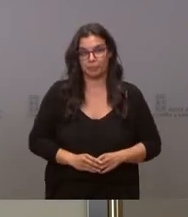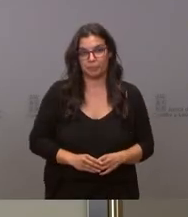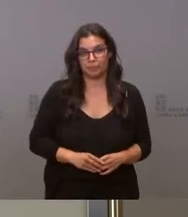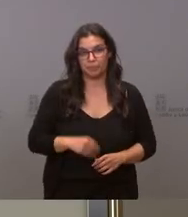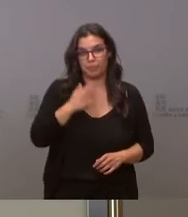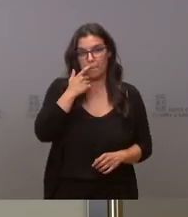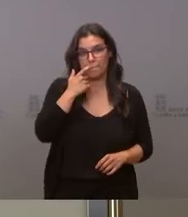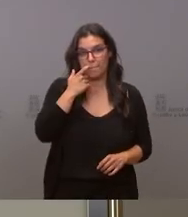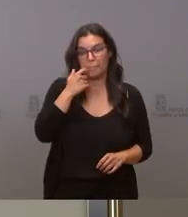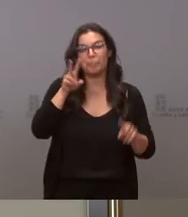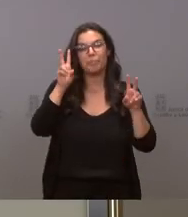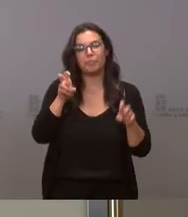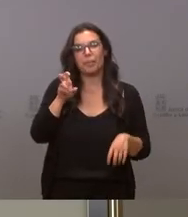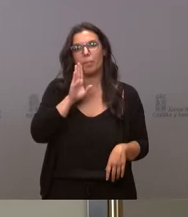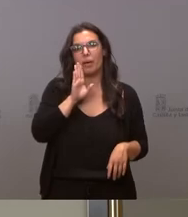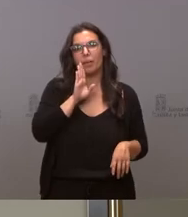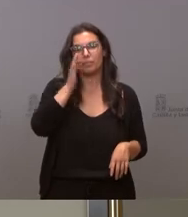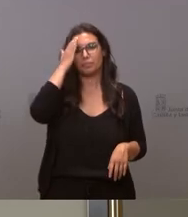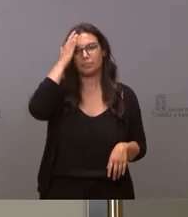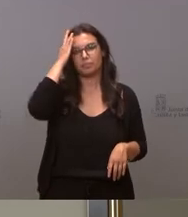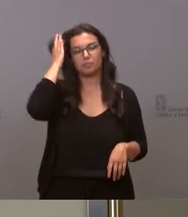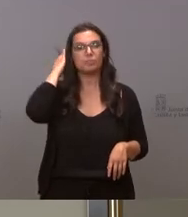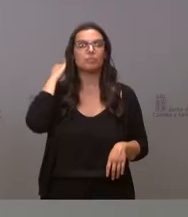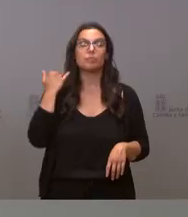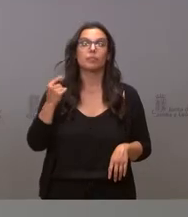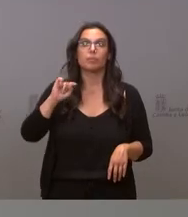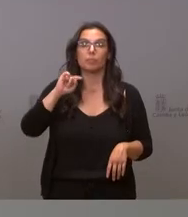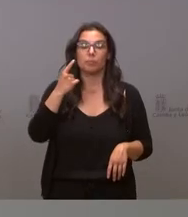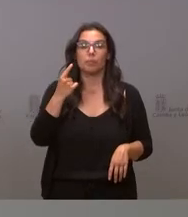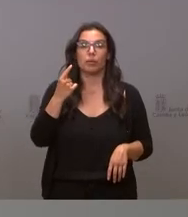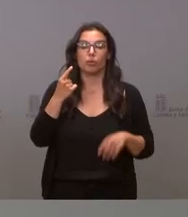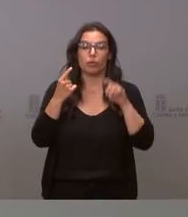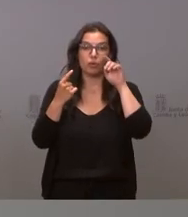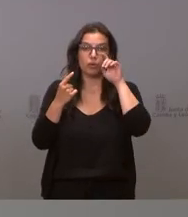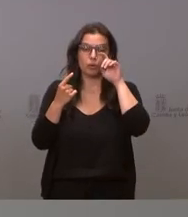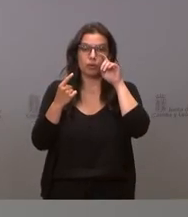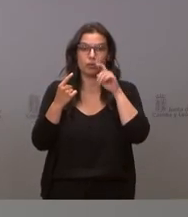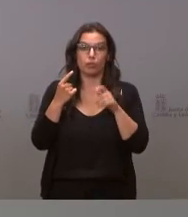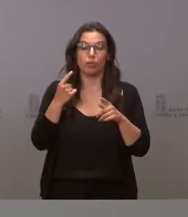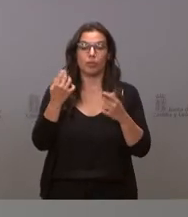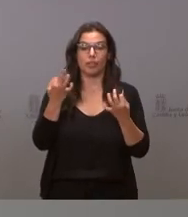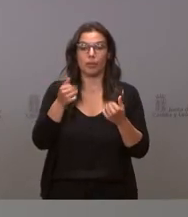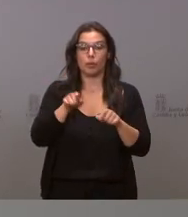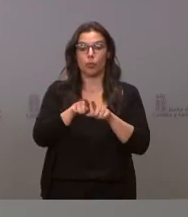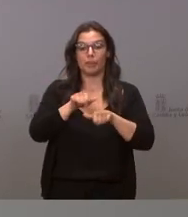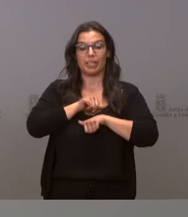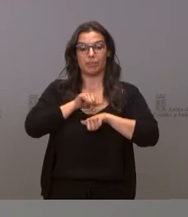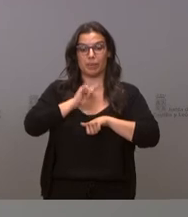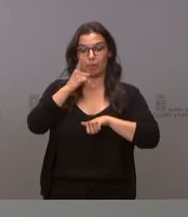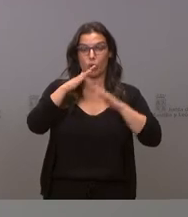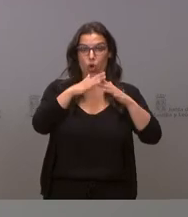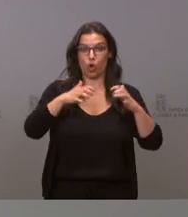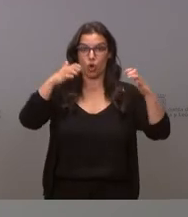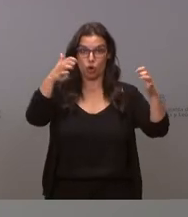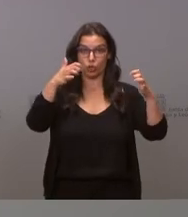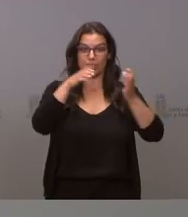sobre la cuestión que ha planteado lo primero que corresponde es esperar a que las cortes de Castilla y León convaliden este